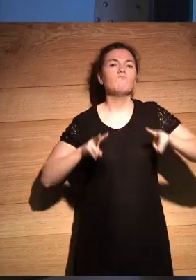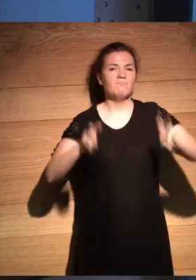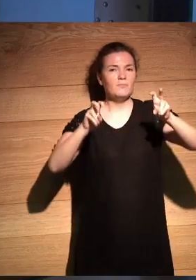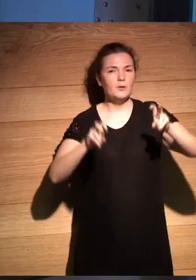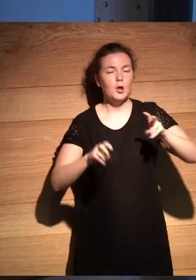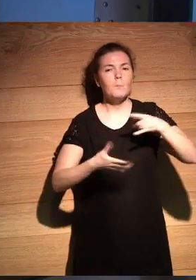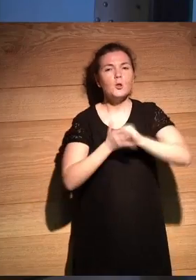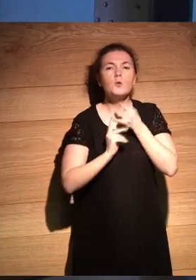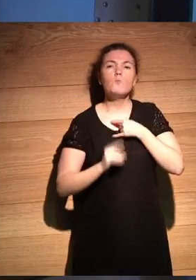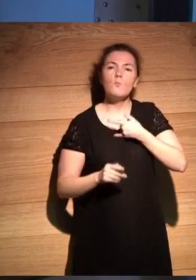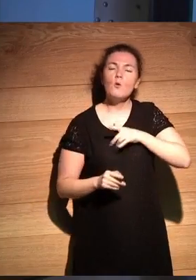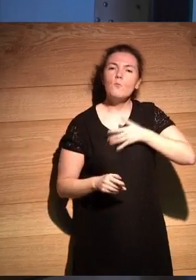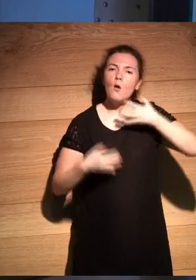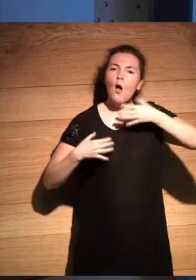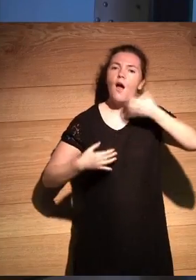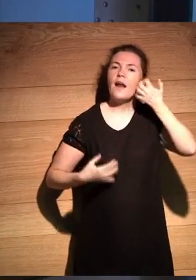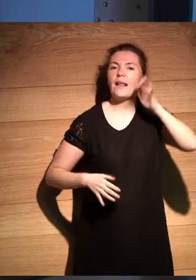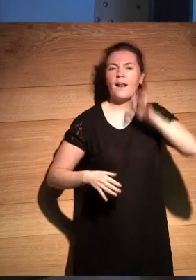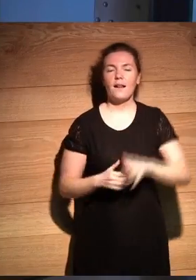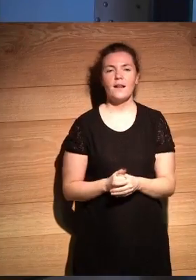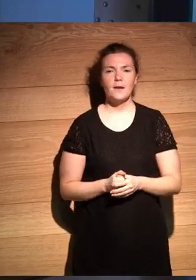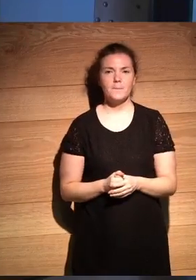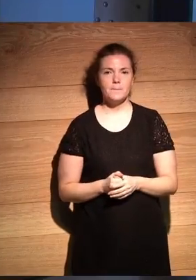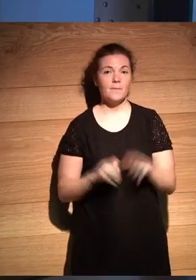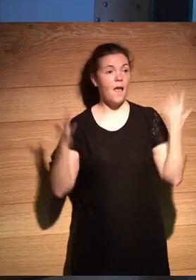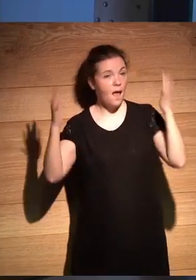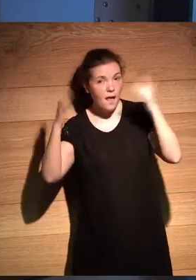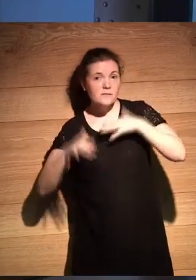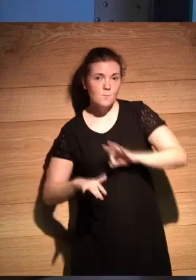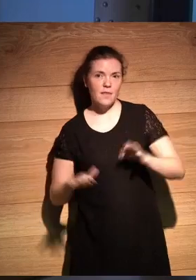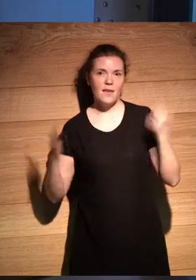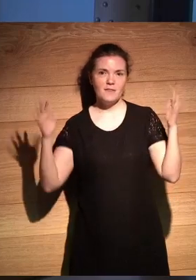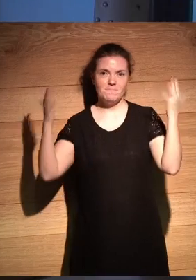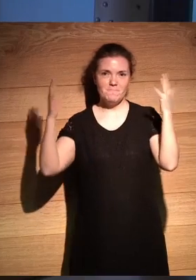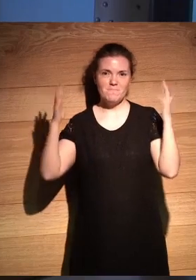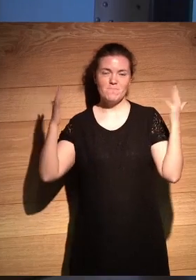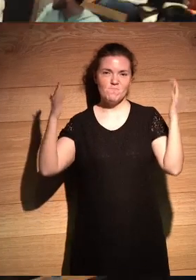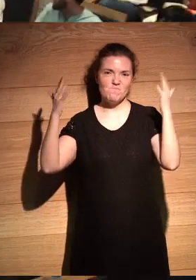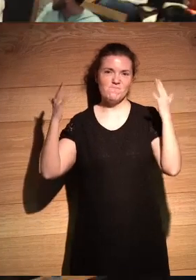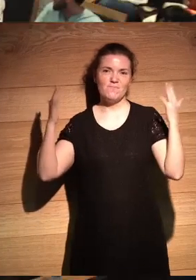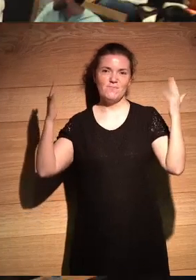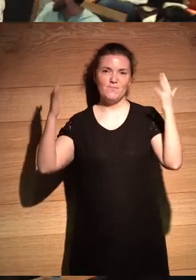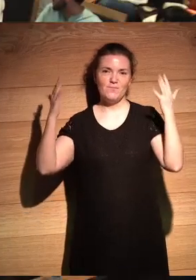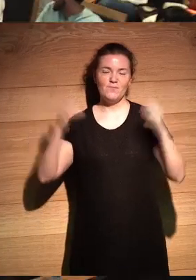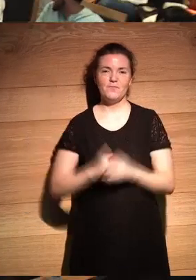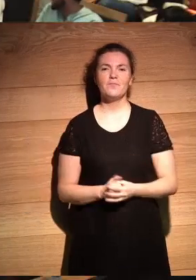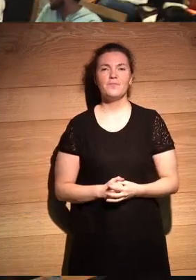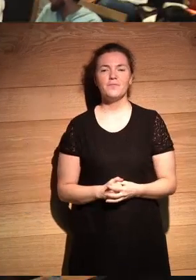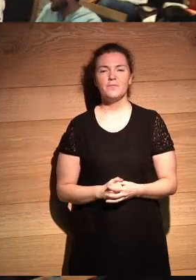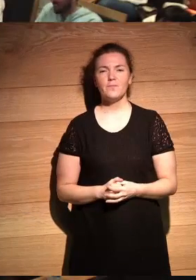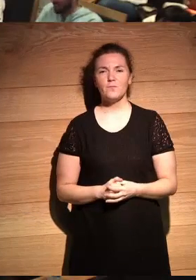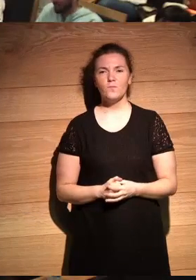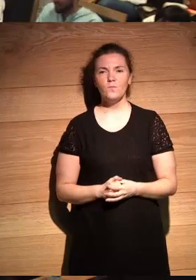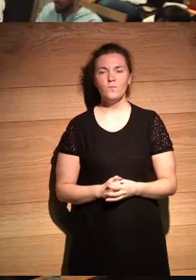originales bueno les podéis aplaudir ¿no? se han explicado bien yo solo